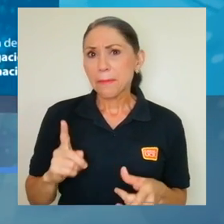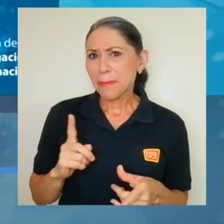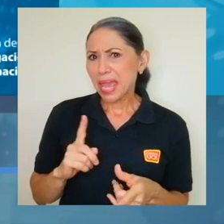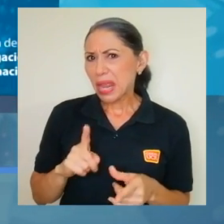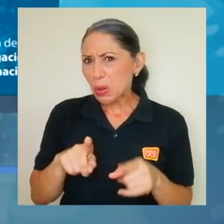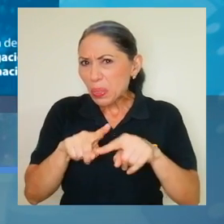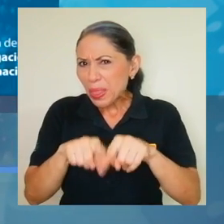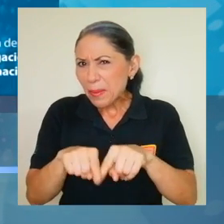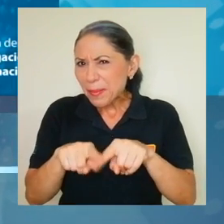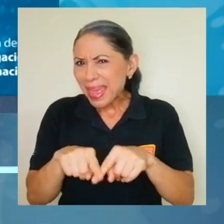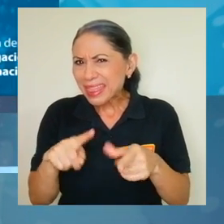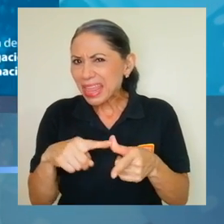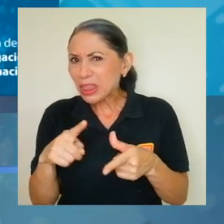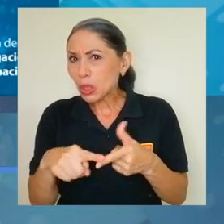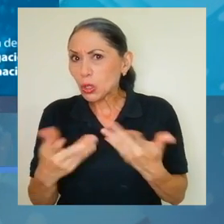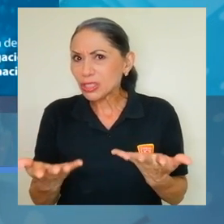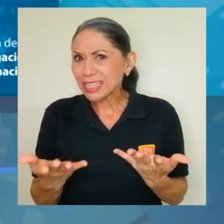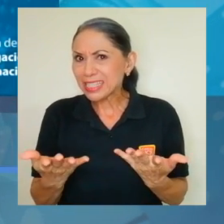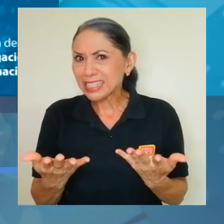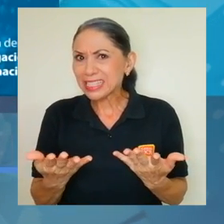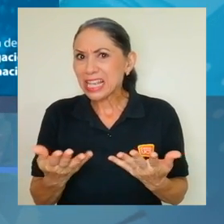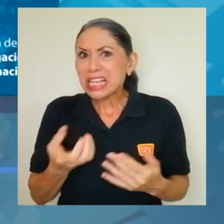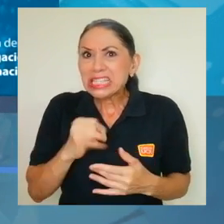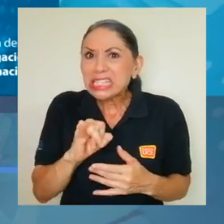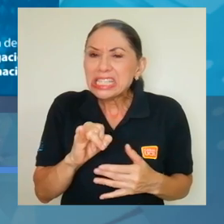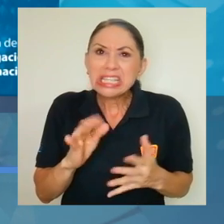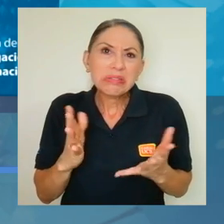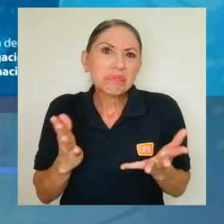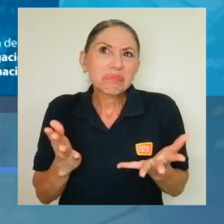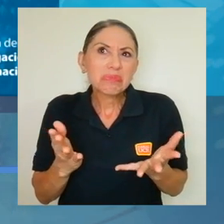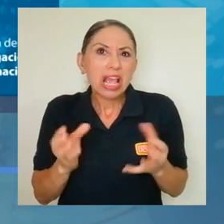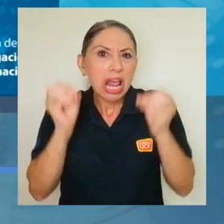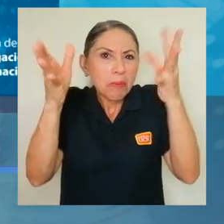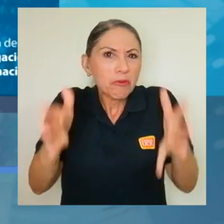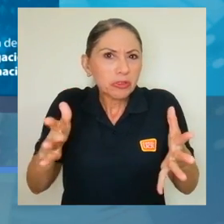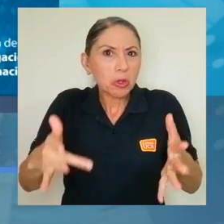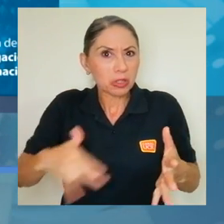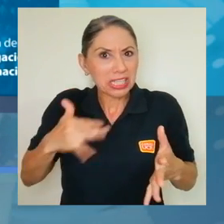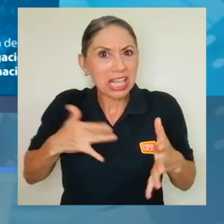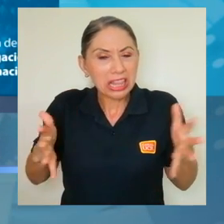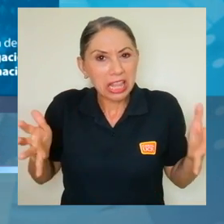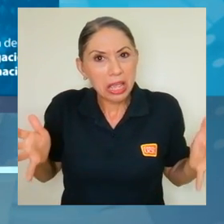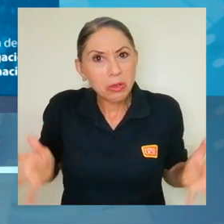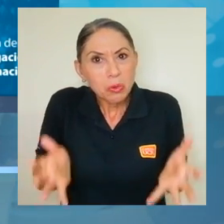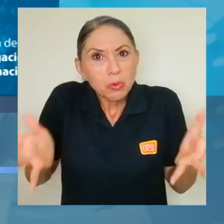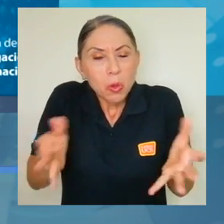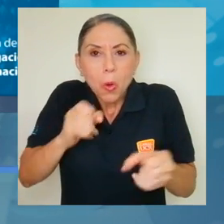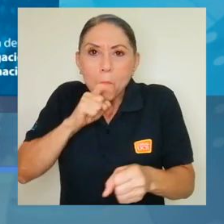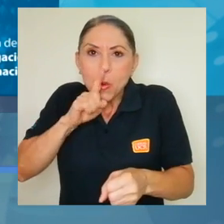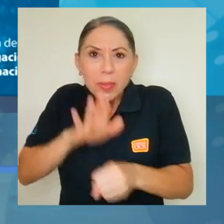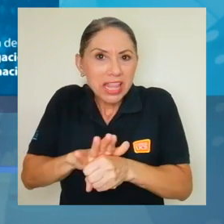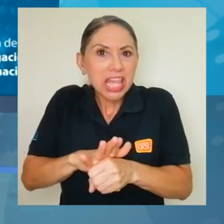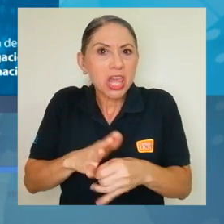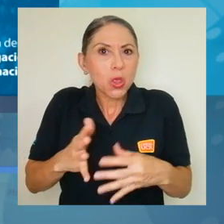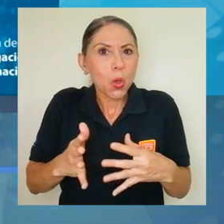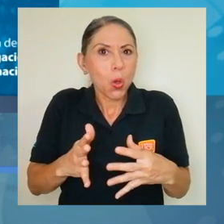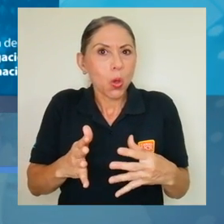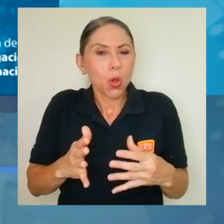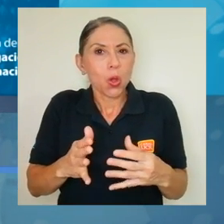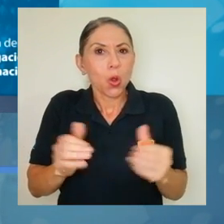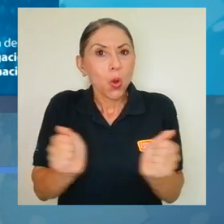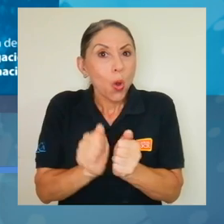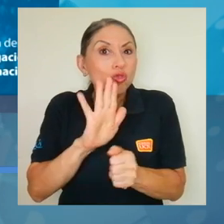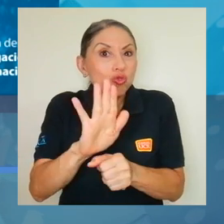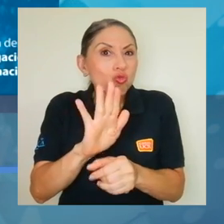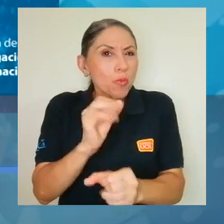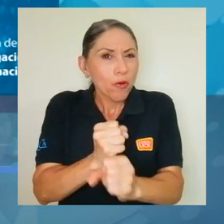pero entonces eso depende de qué tan positivo, motivado, con su profesión esté el profesor o la profesora.